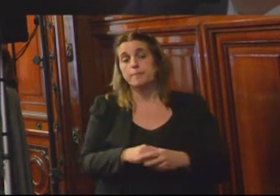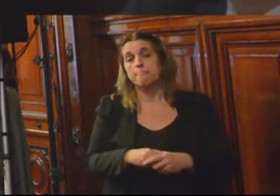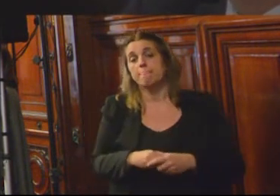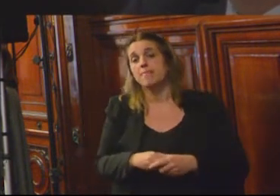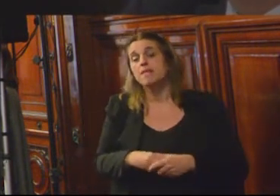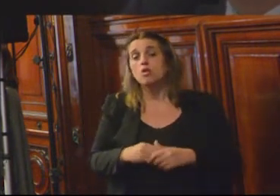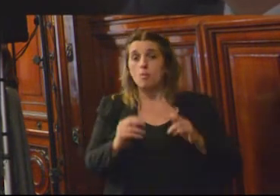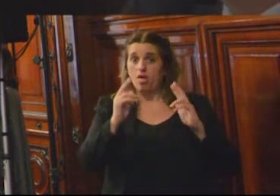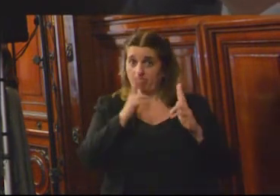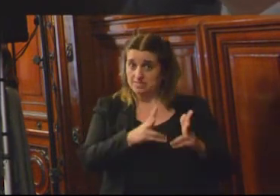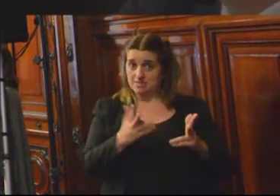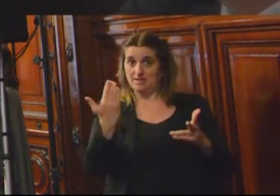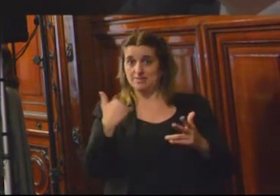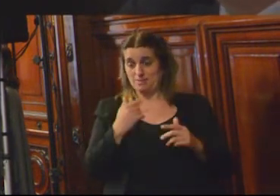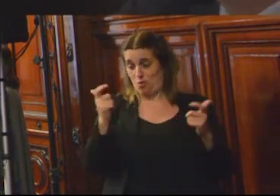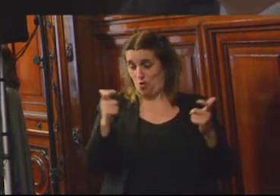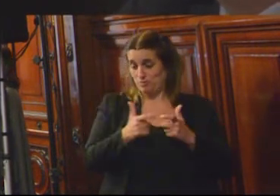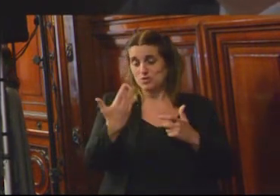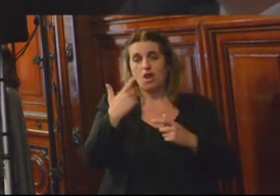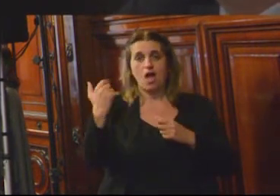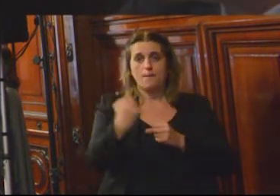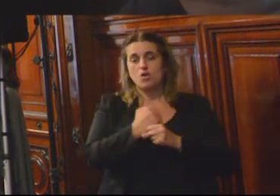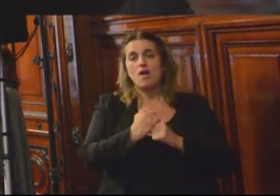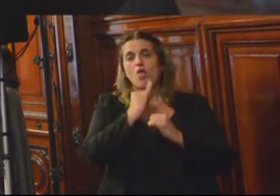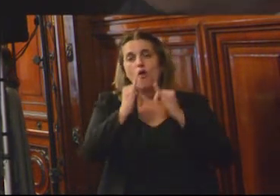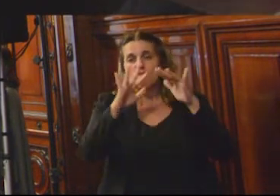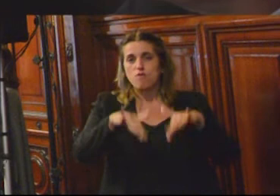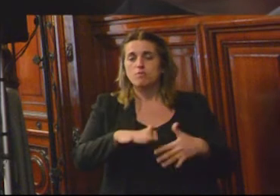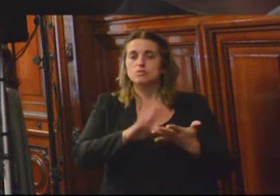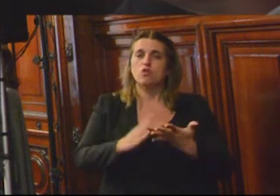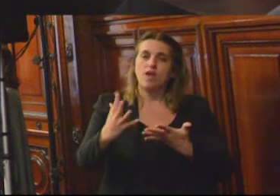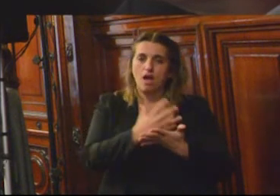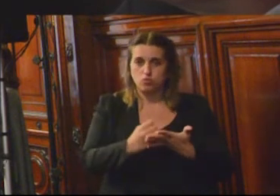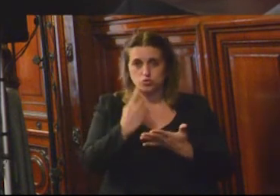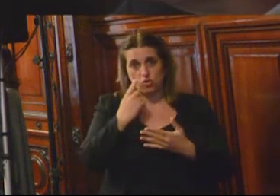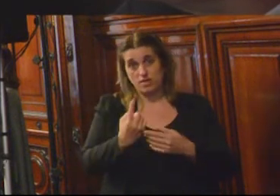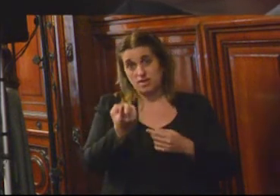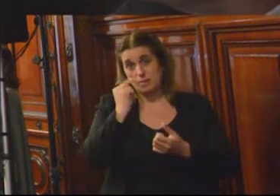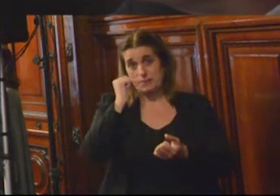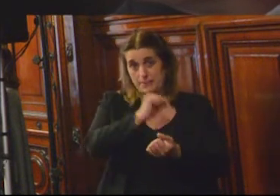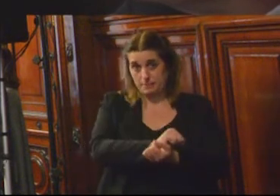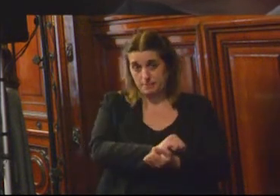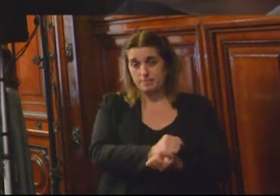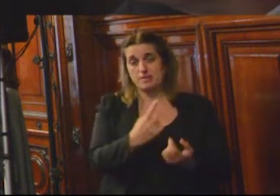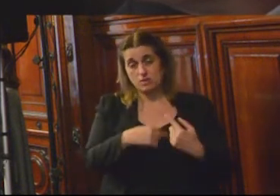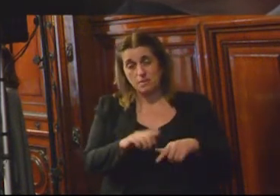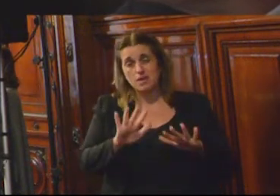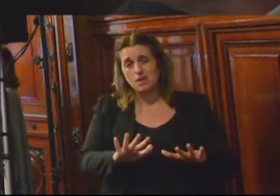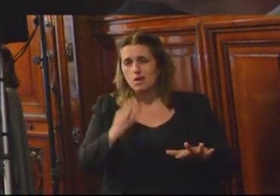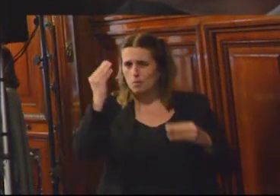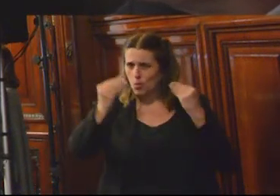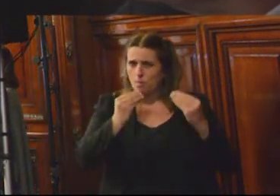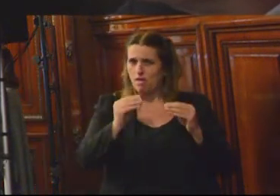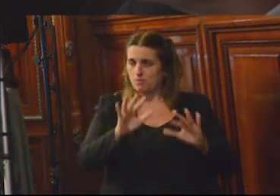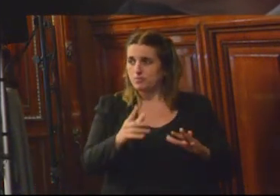Como decía él, hace poco la Comisión acaba de aprobar este informe sobre el abuso de la prisión preventiva, y a me preocupa fundamentalmente ello,